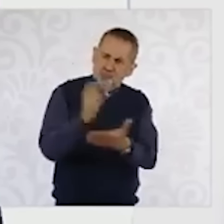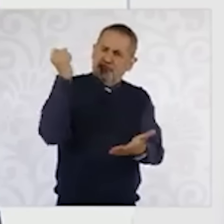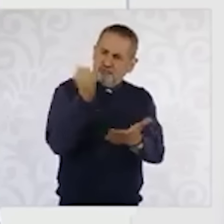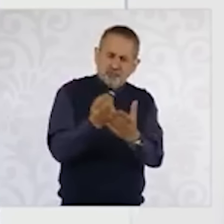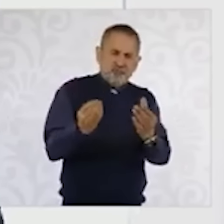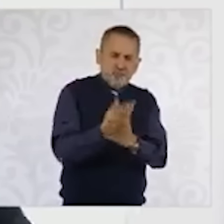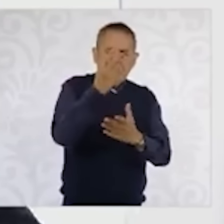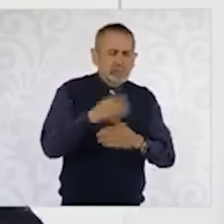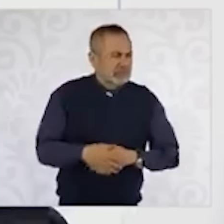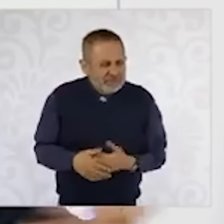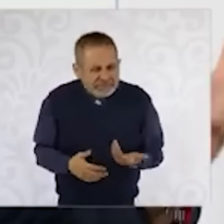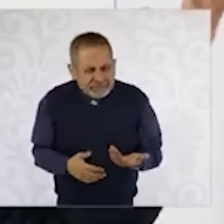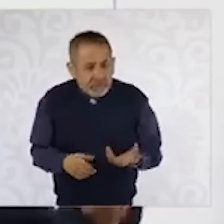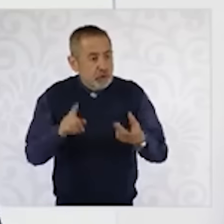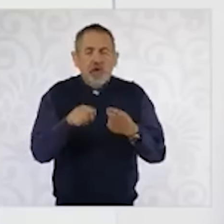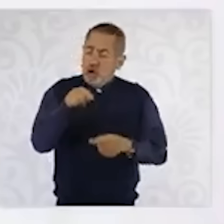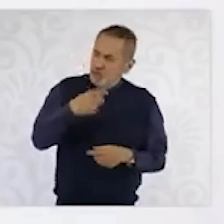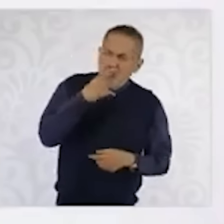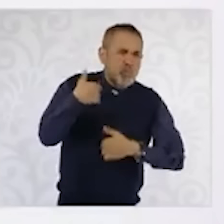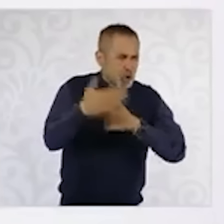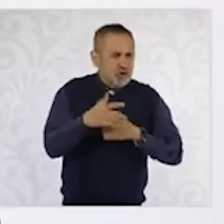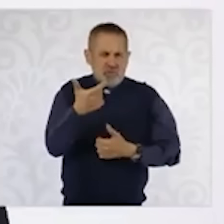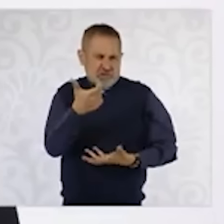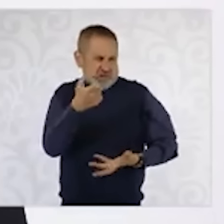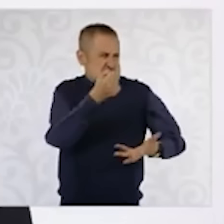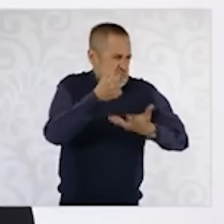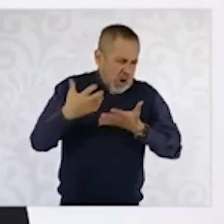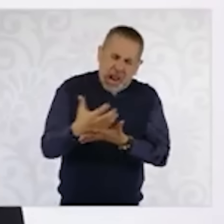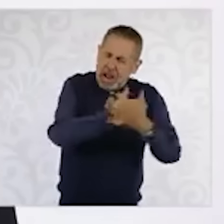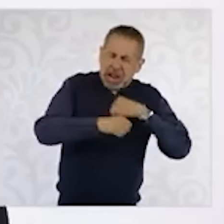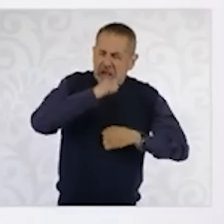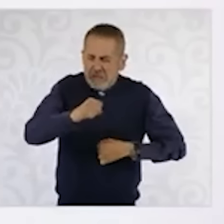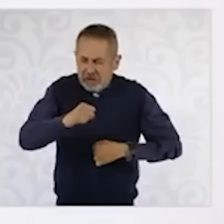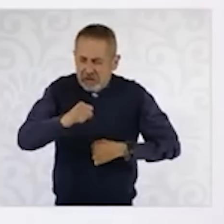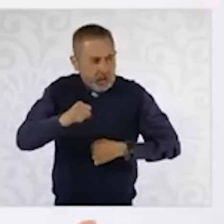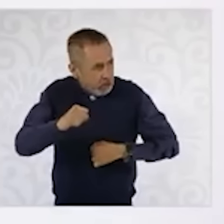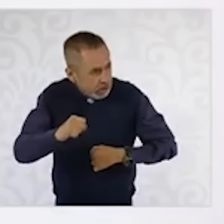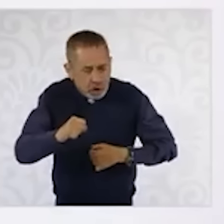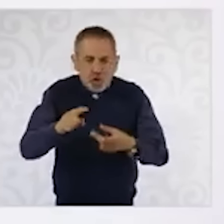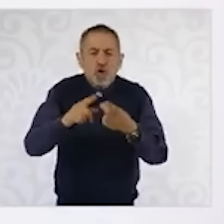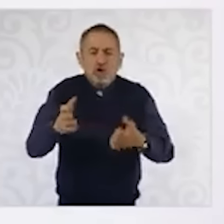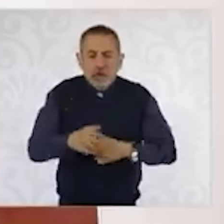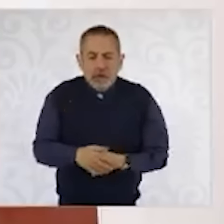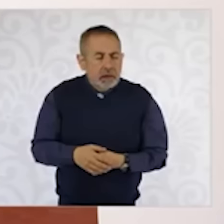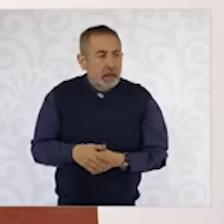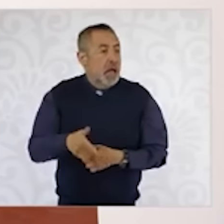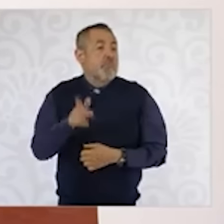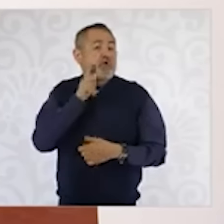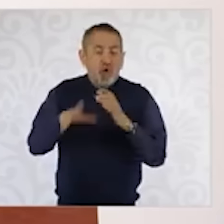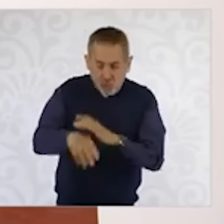supuestamente iban a llegar las grandes inversiones petroleras ¿y qué pasa? Baja la producción